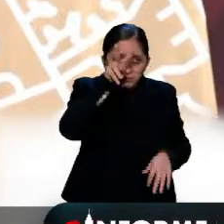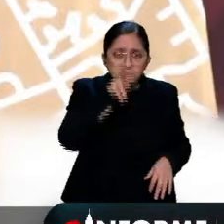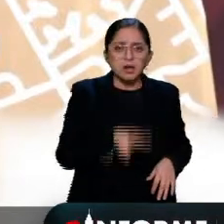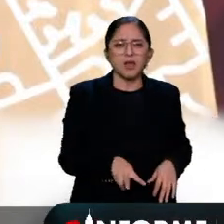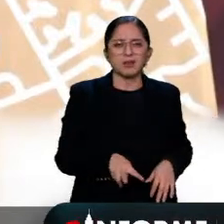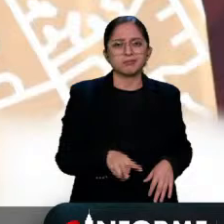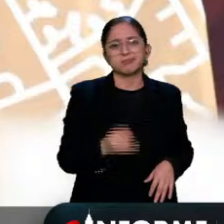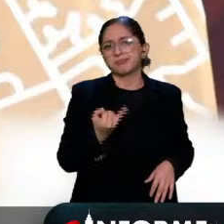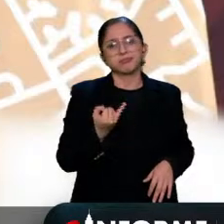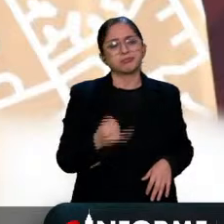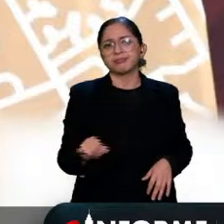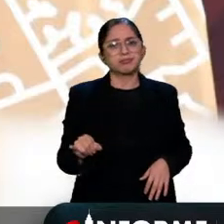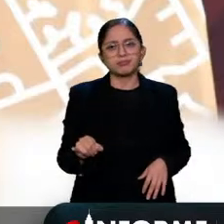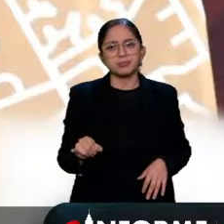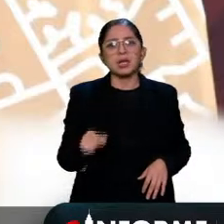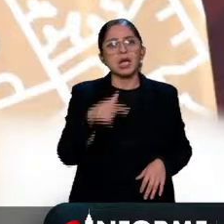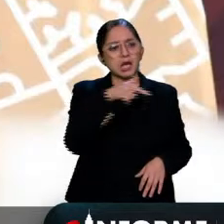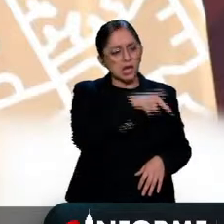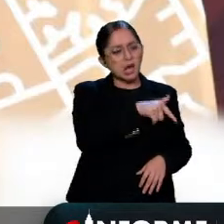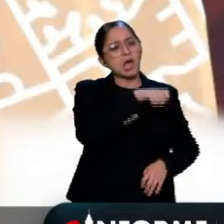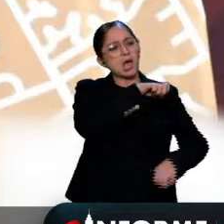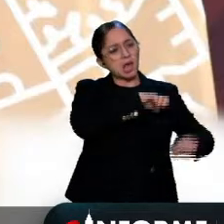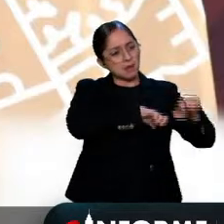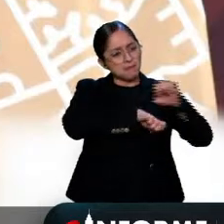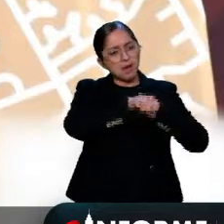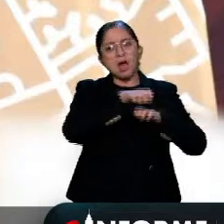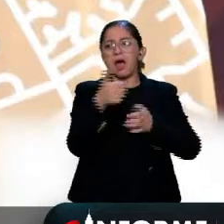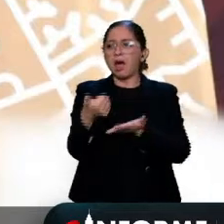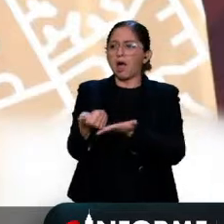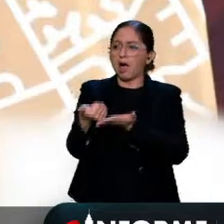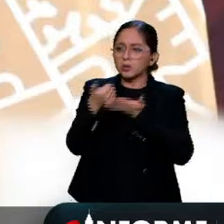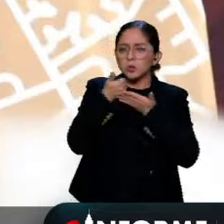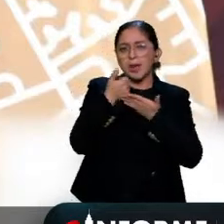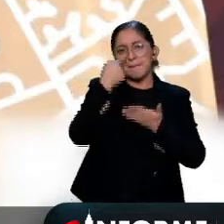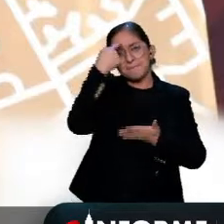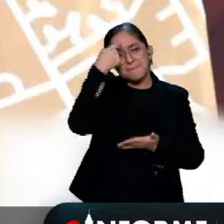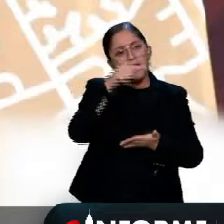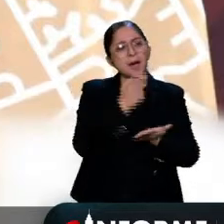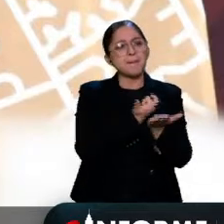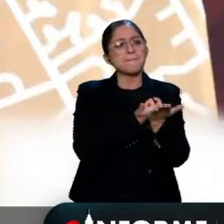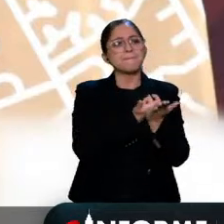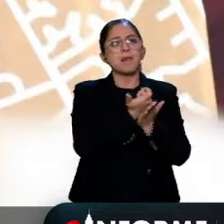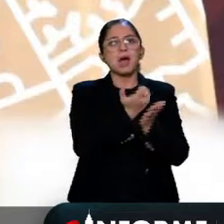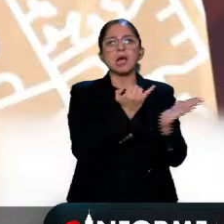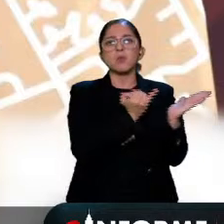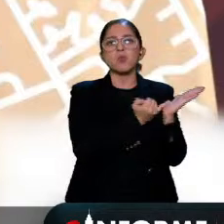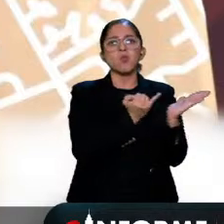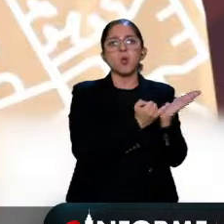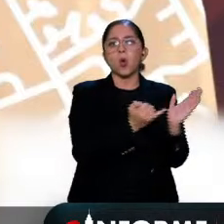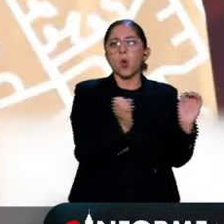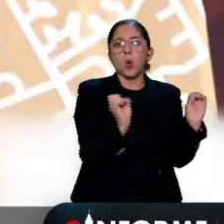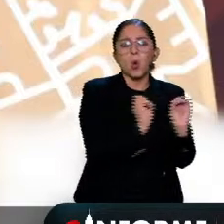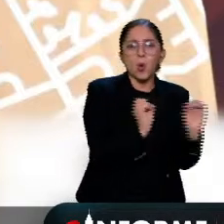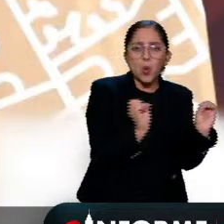sirven muchas veces para lavado de dinero o para